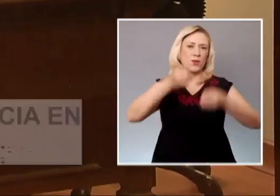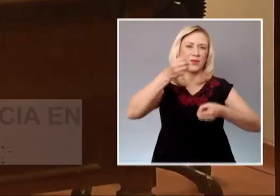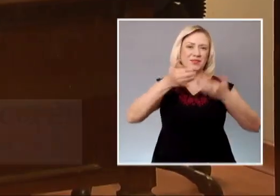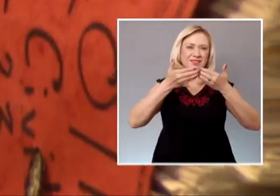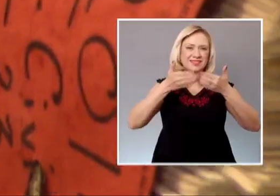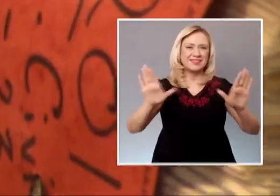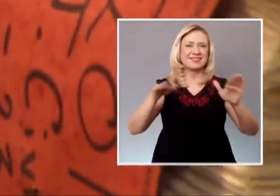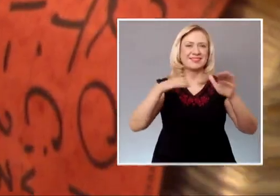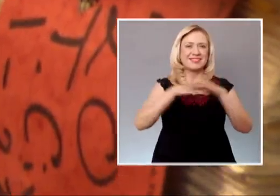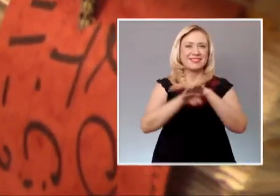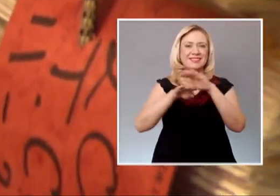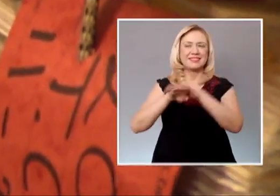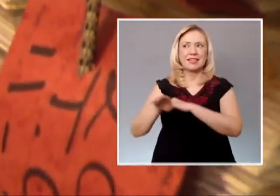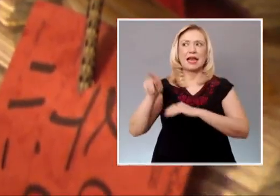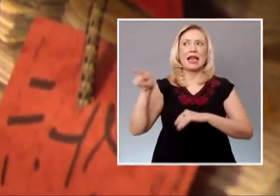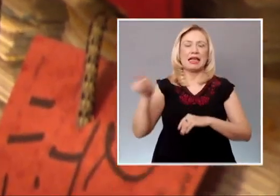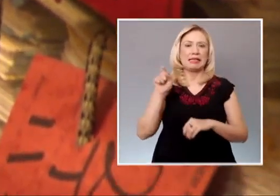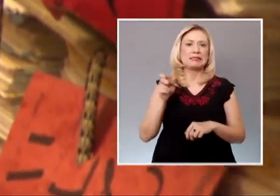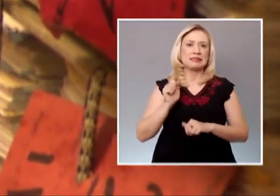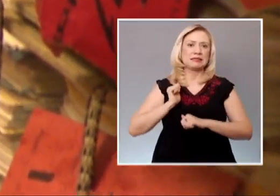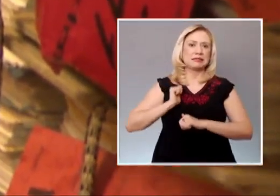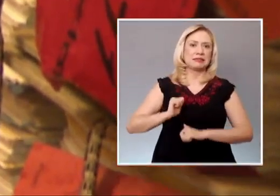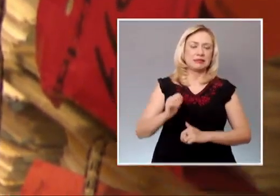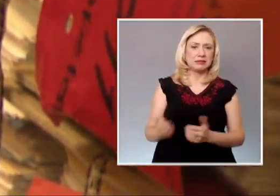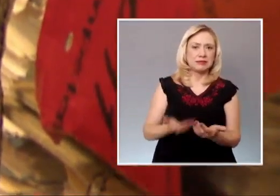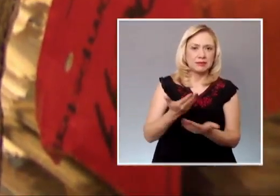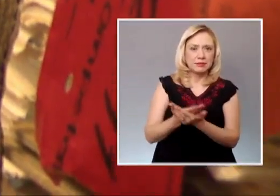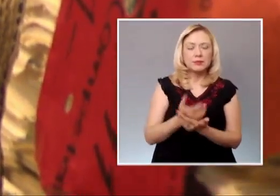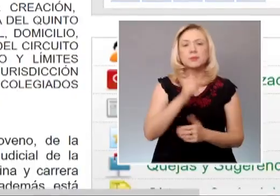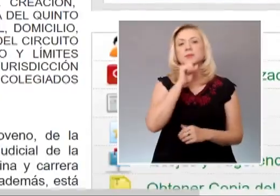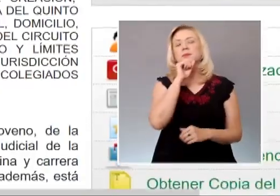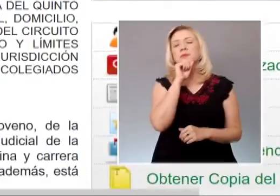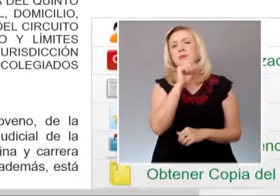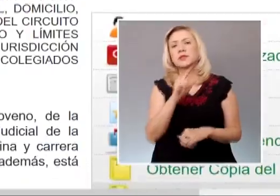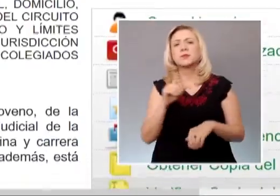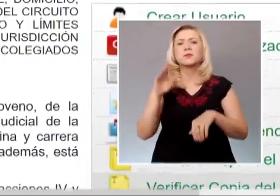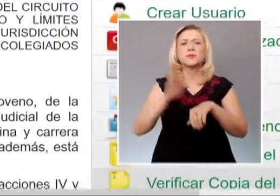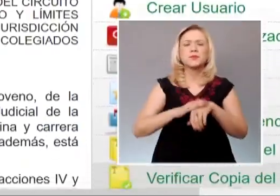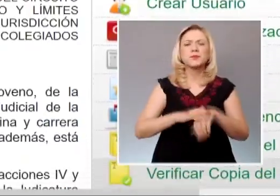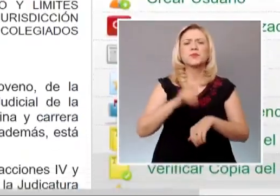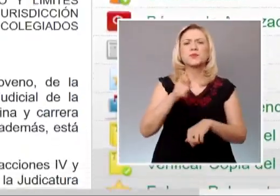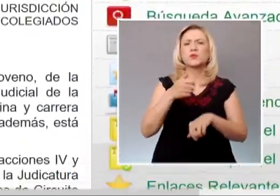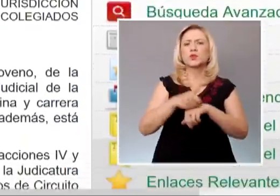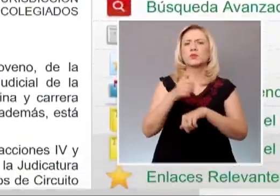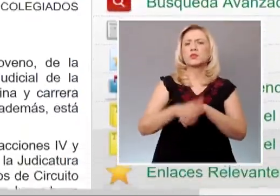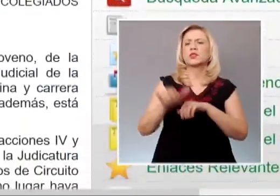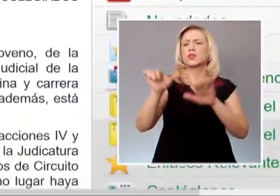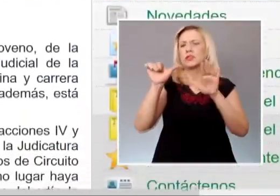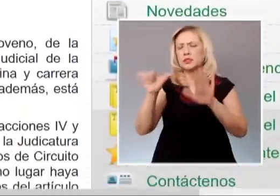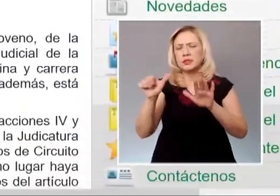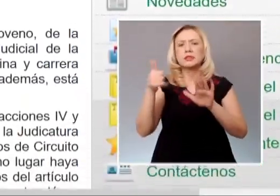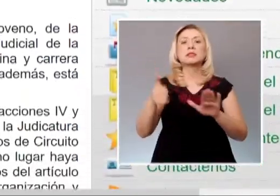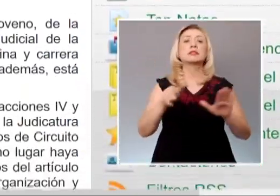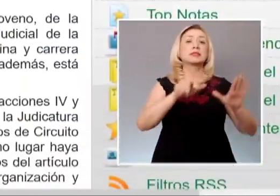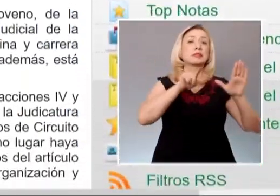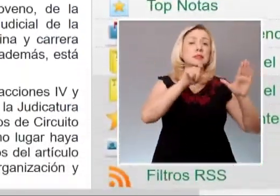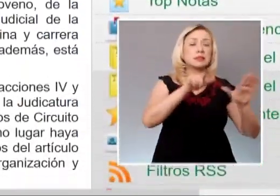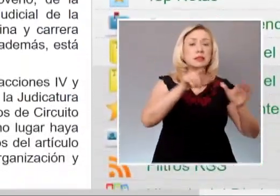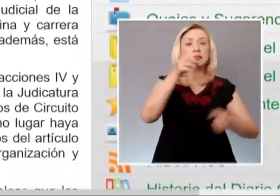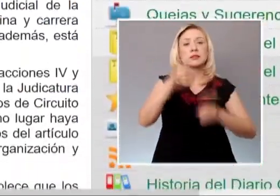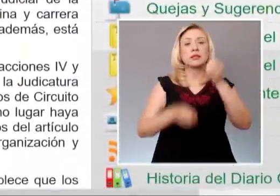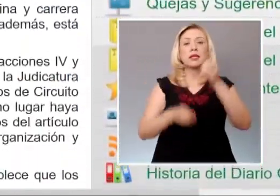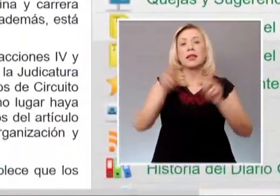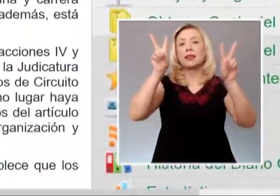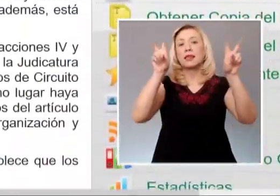Ejecutiva. El Consejo también dio a conocer que se crean el 16º y el 17º Tribunales Laborales Federales de